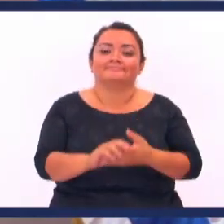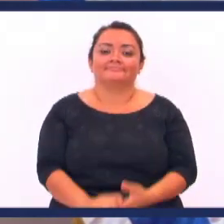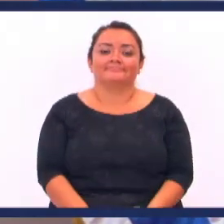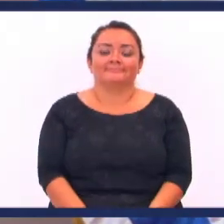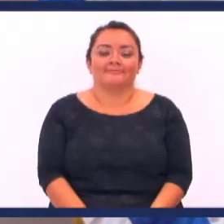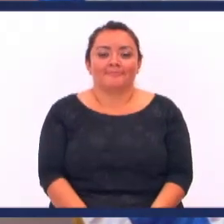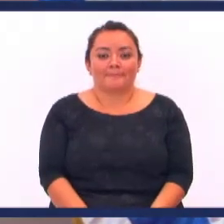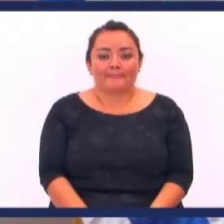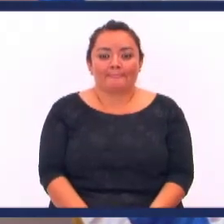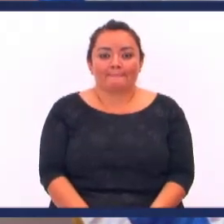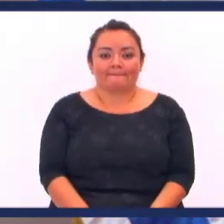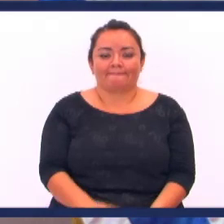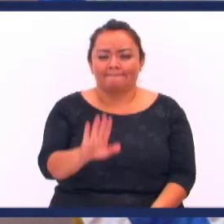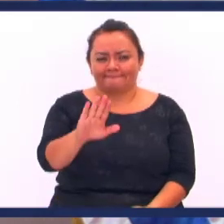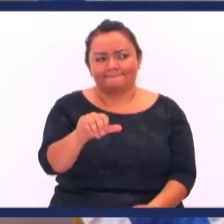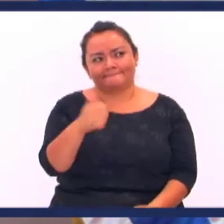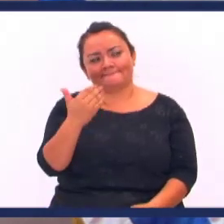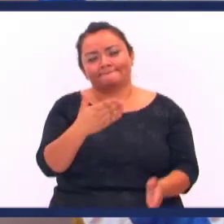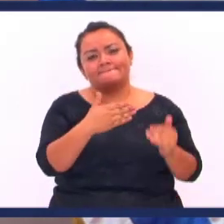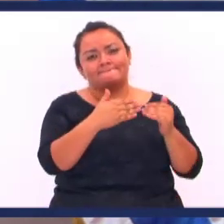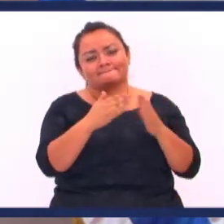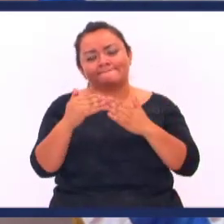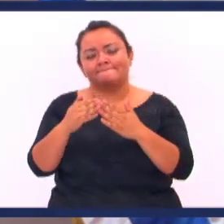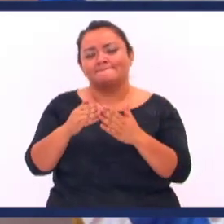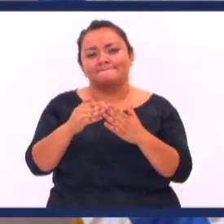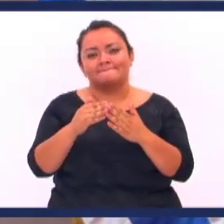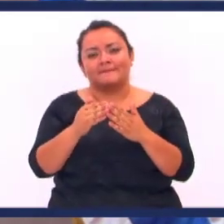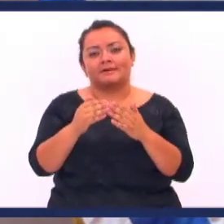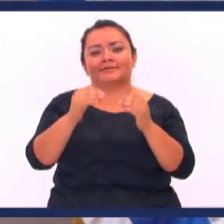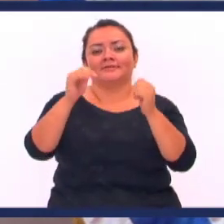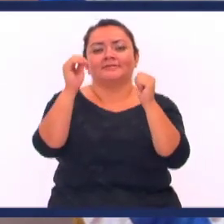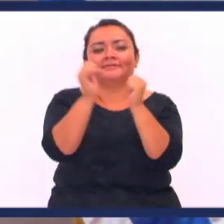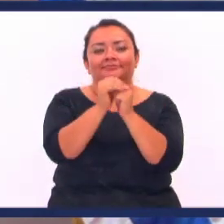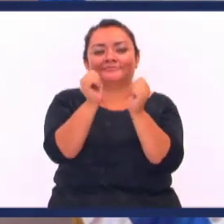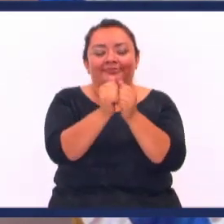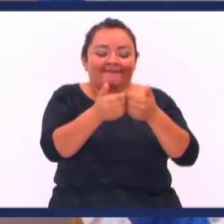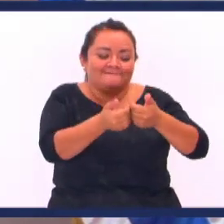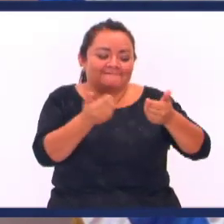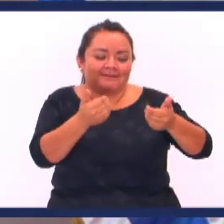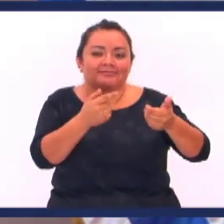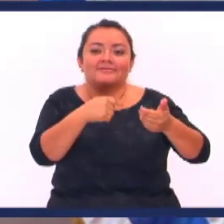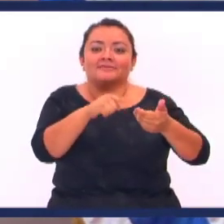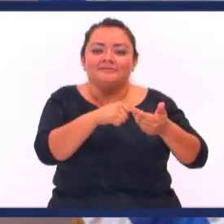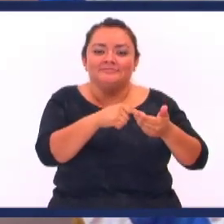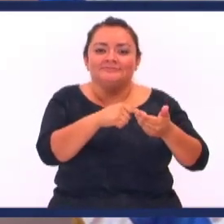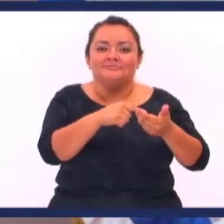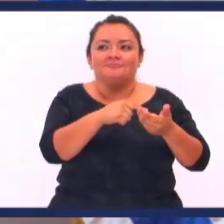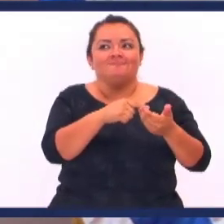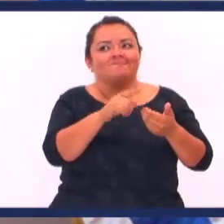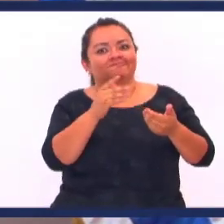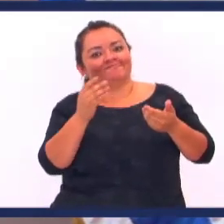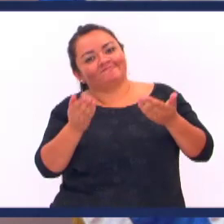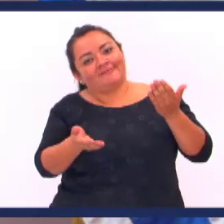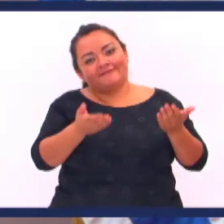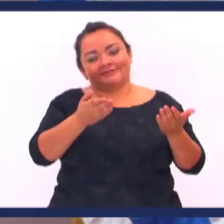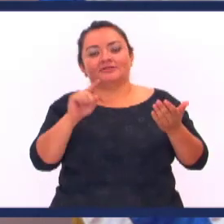Purifica Se lo voy a poner De otro sentido La prueba separa A los que creen ser De los que son